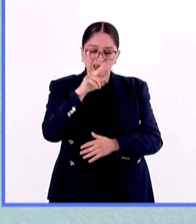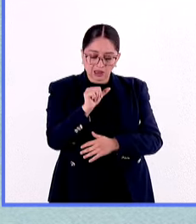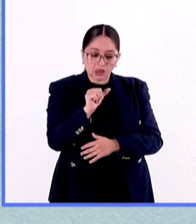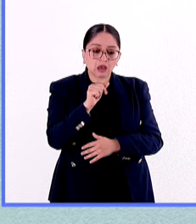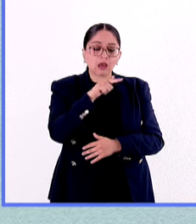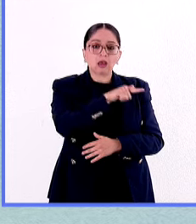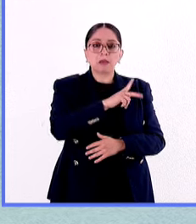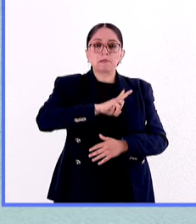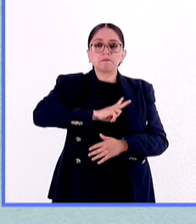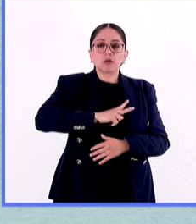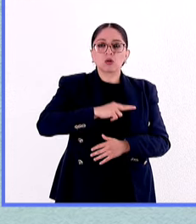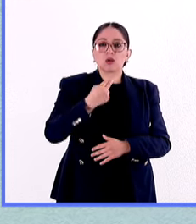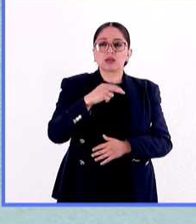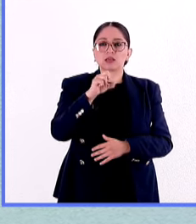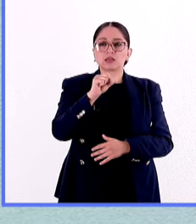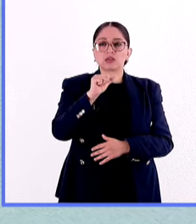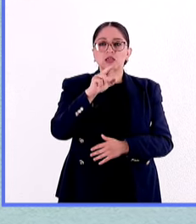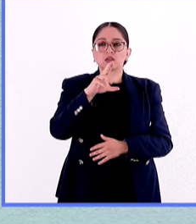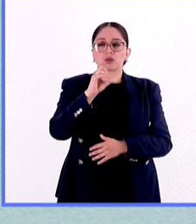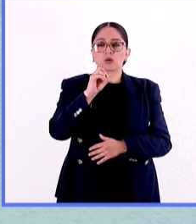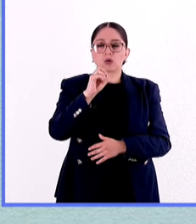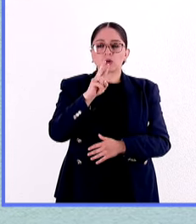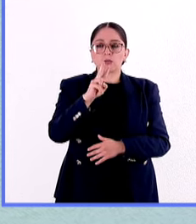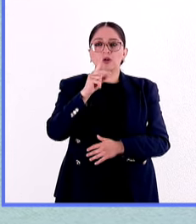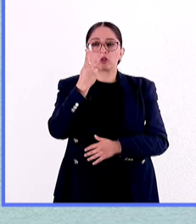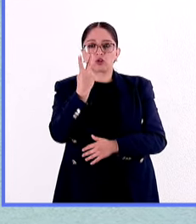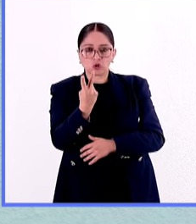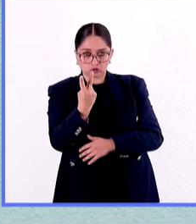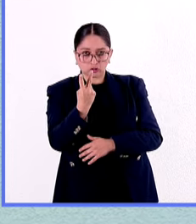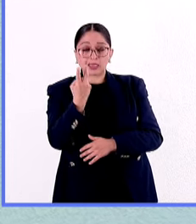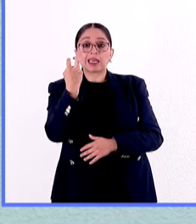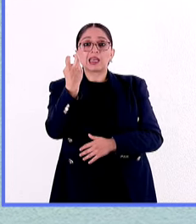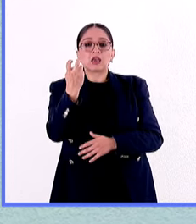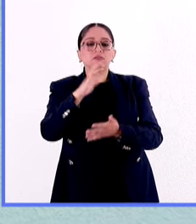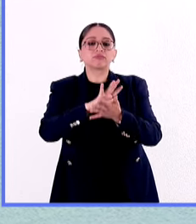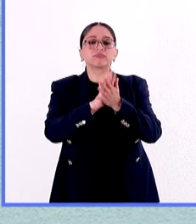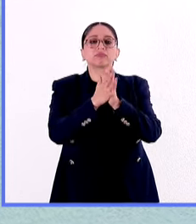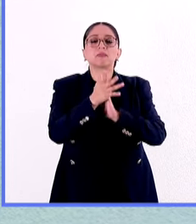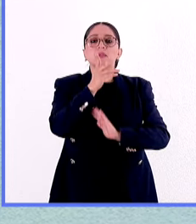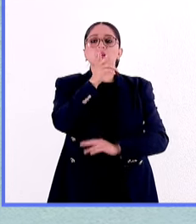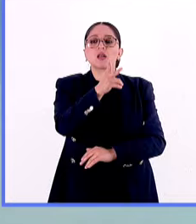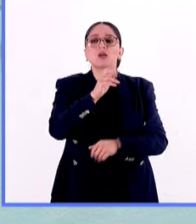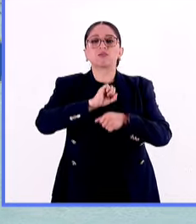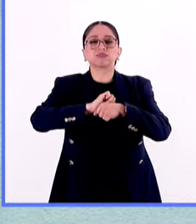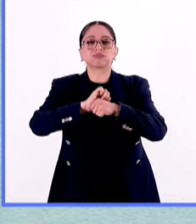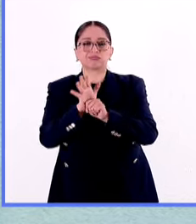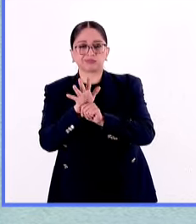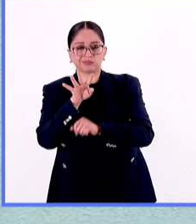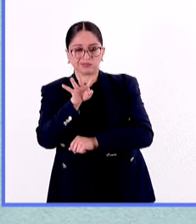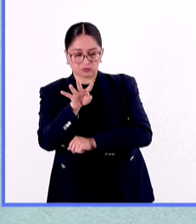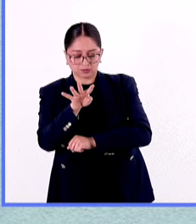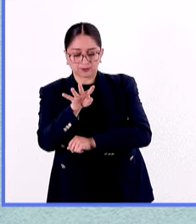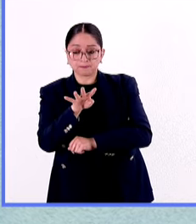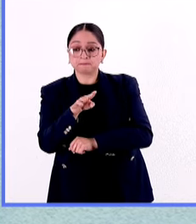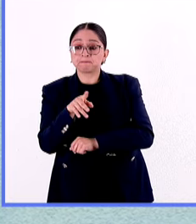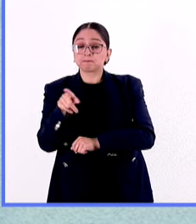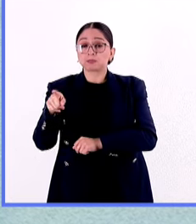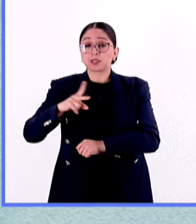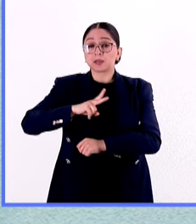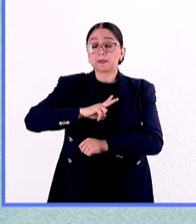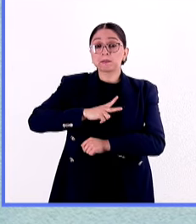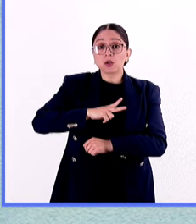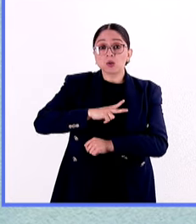-2. Este virus que conocemos como la COVID-19. El virus se esparció